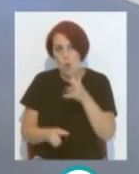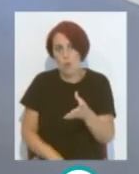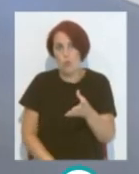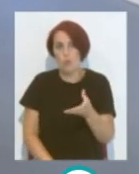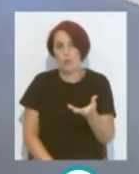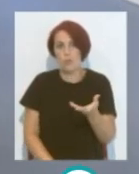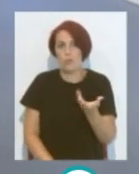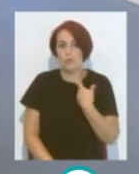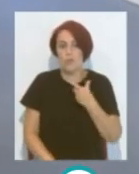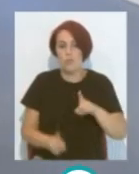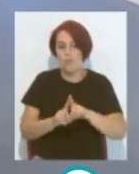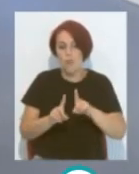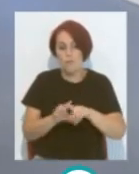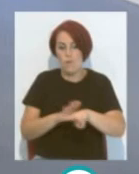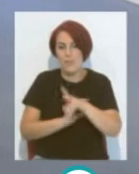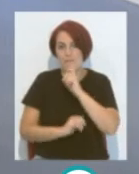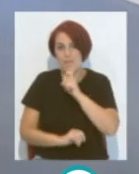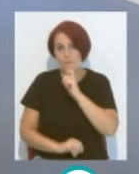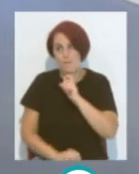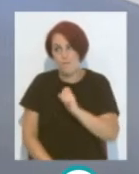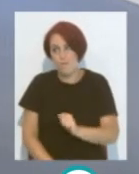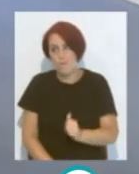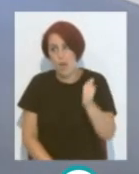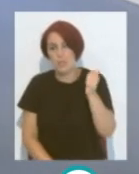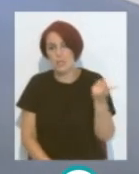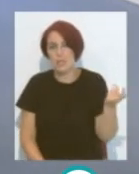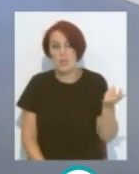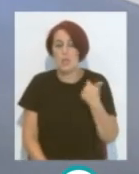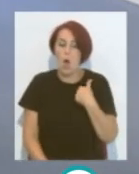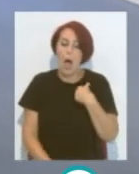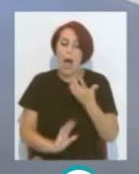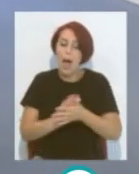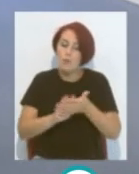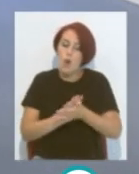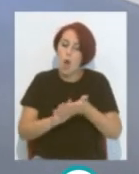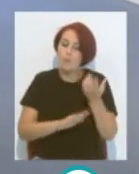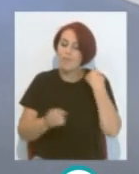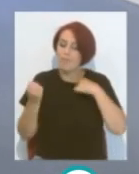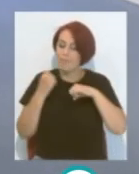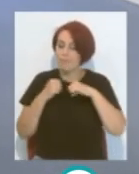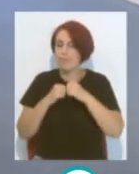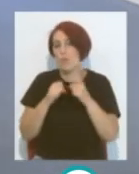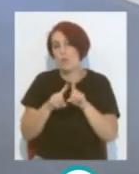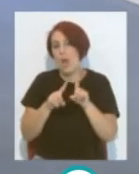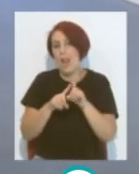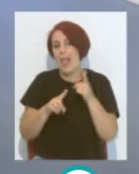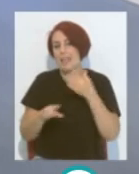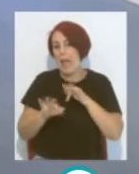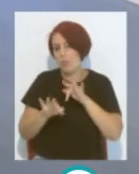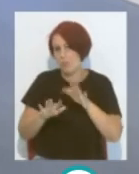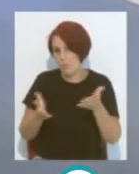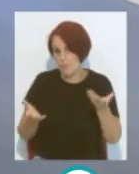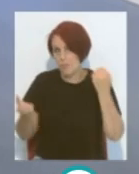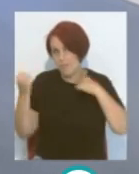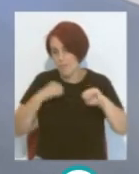El espectáculo Espectáculo O sea que Yo me ciño Que el resultado Es importante Pero también lo que se hace